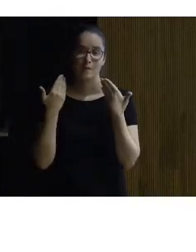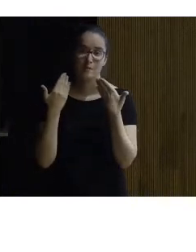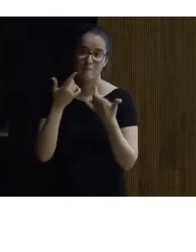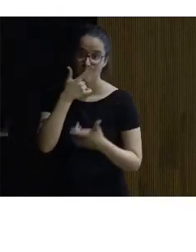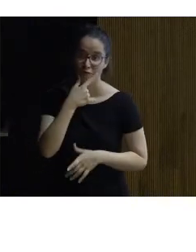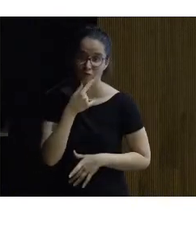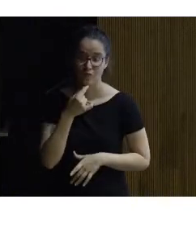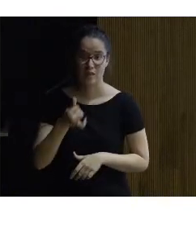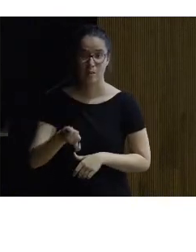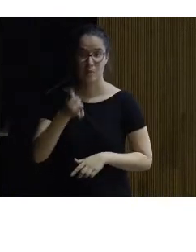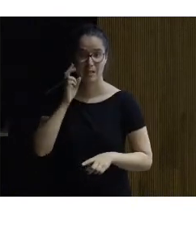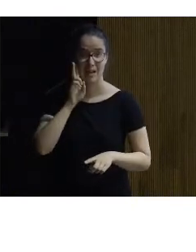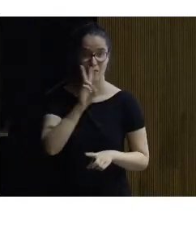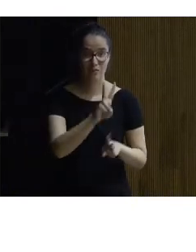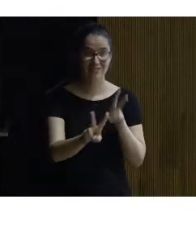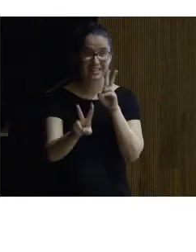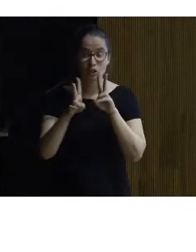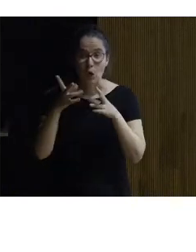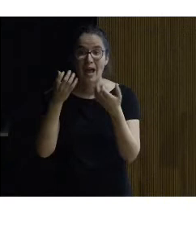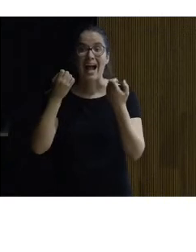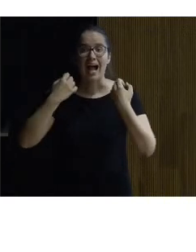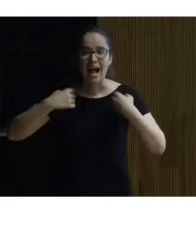la visión aunque sea